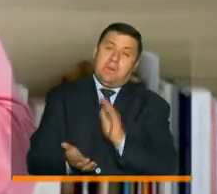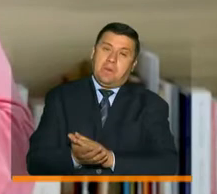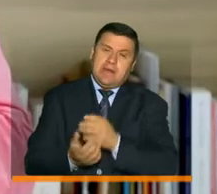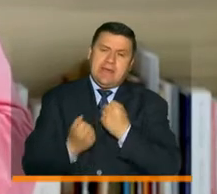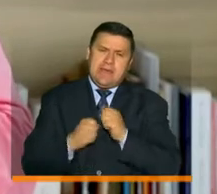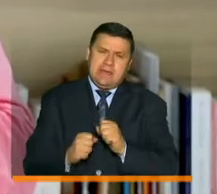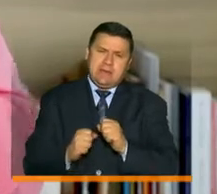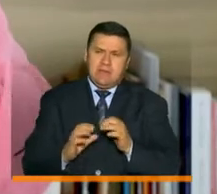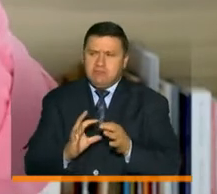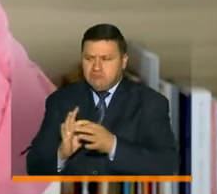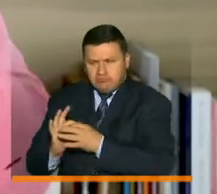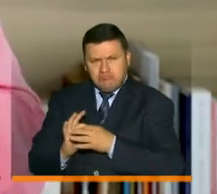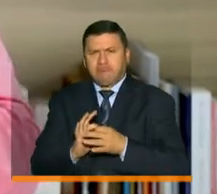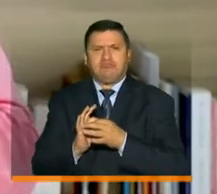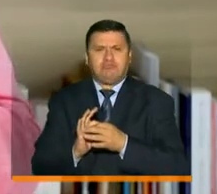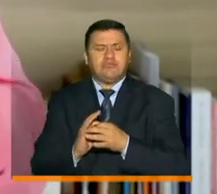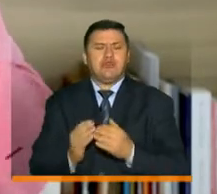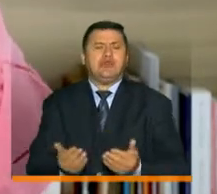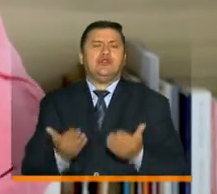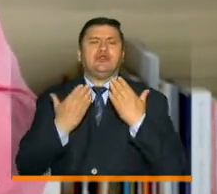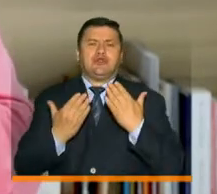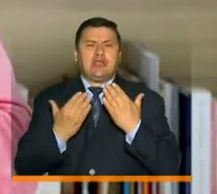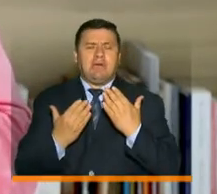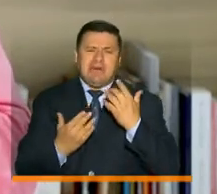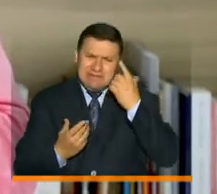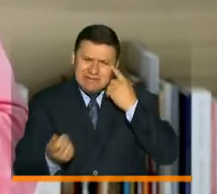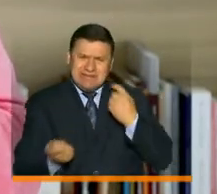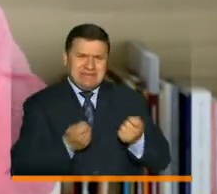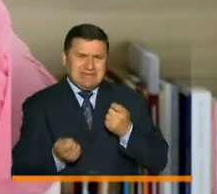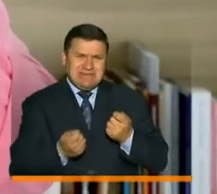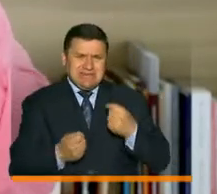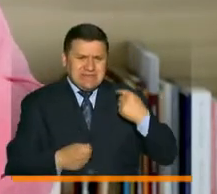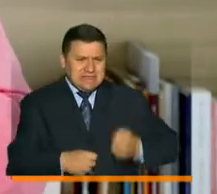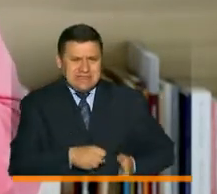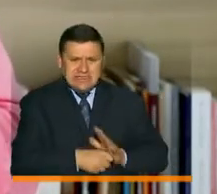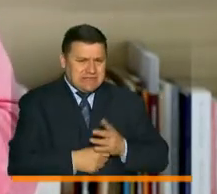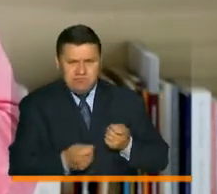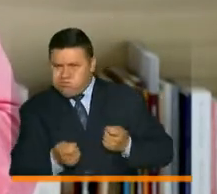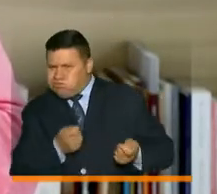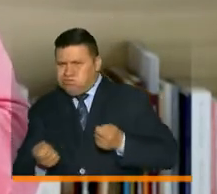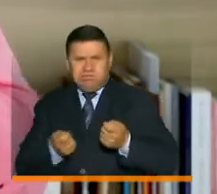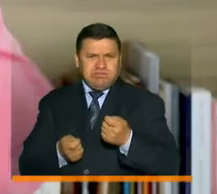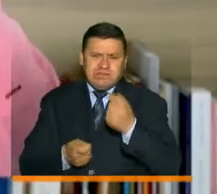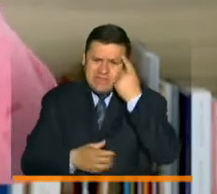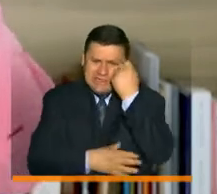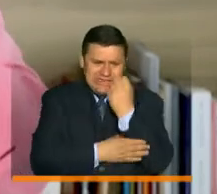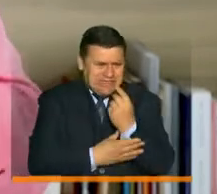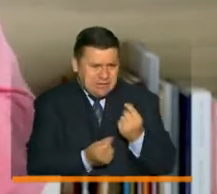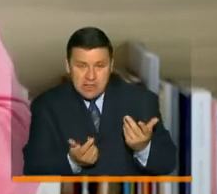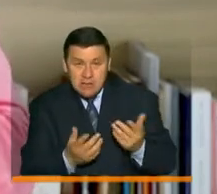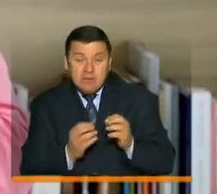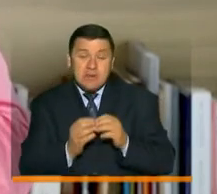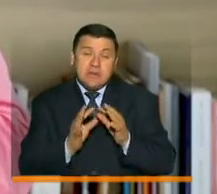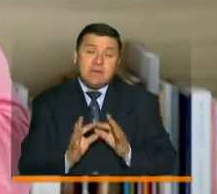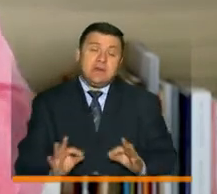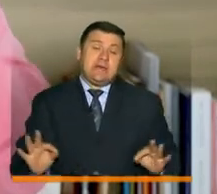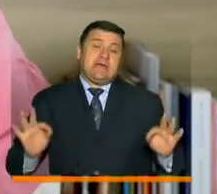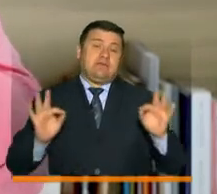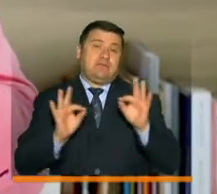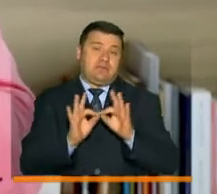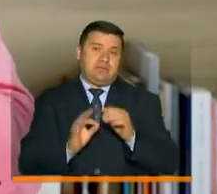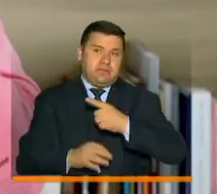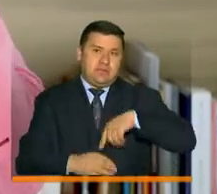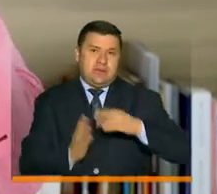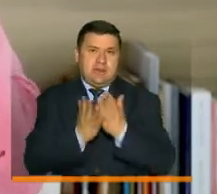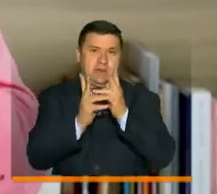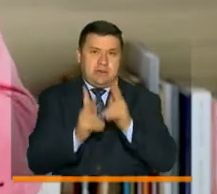esfuerzo en conjunto que nos permitió hacerle frente a esta contingencia, hacerle frente a esta crisis y lo más importante de todo, que